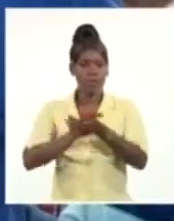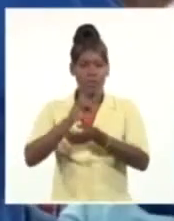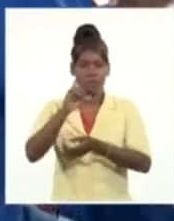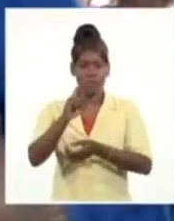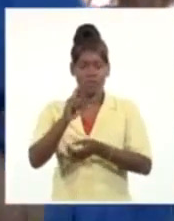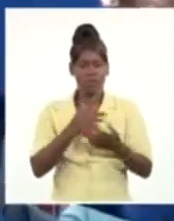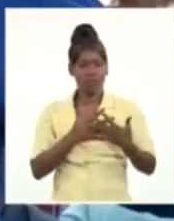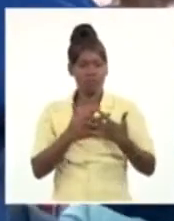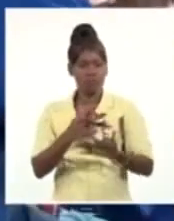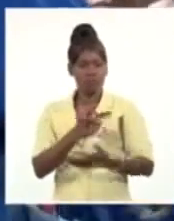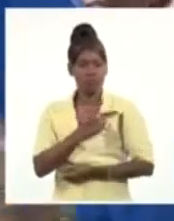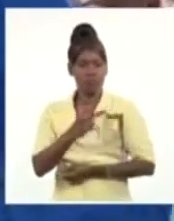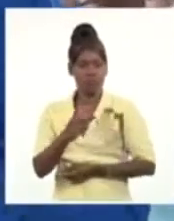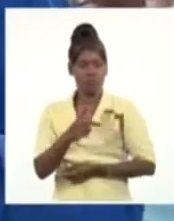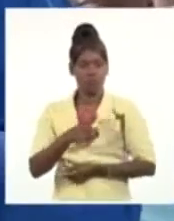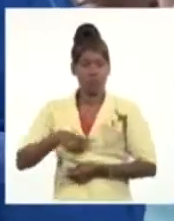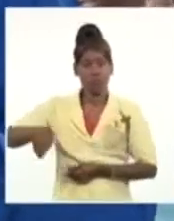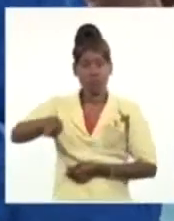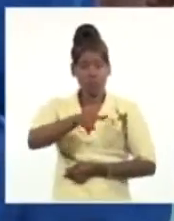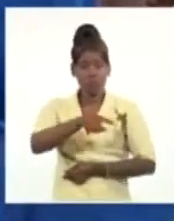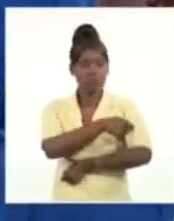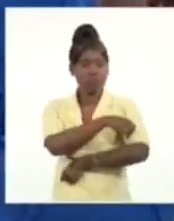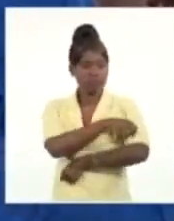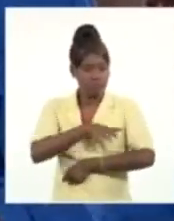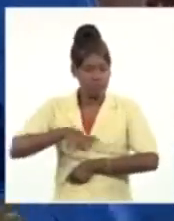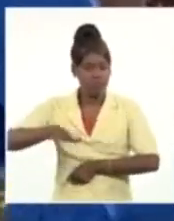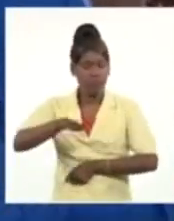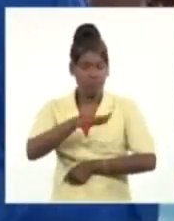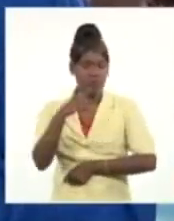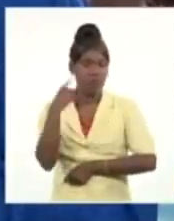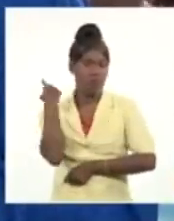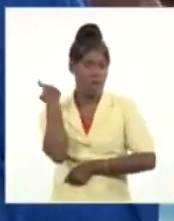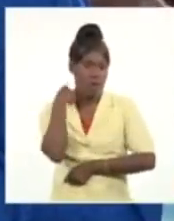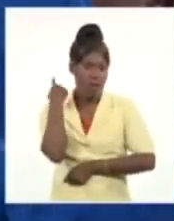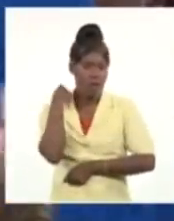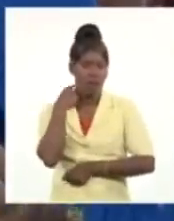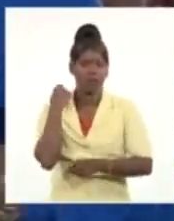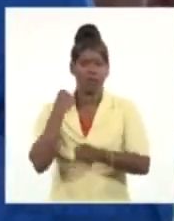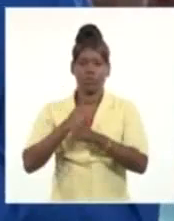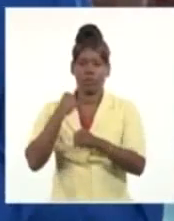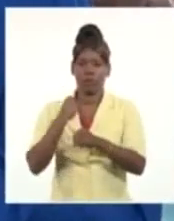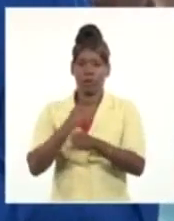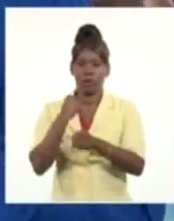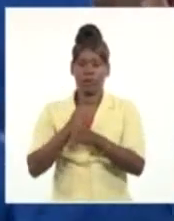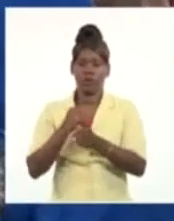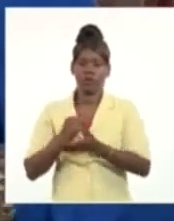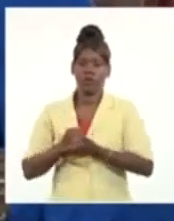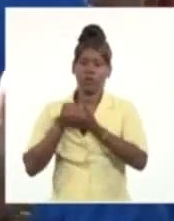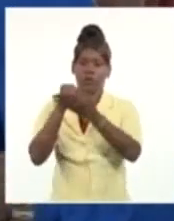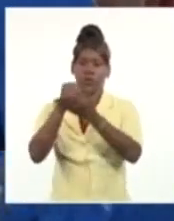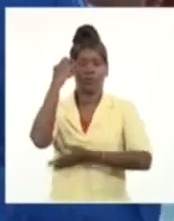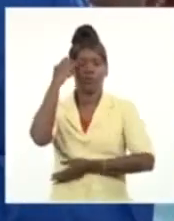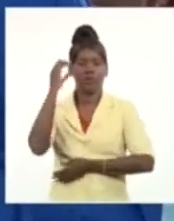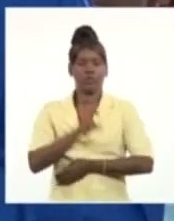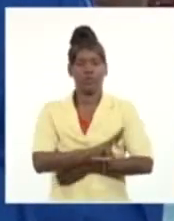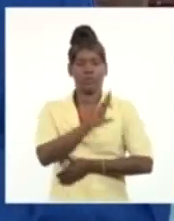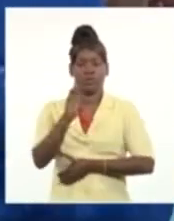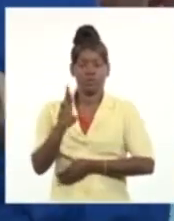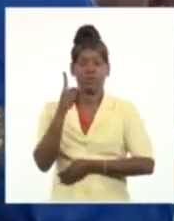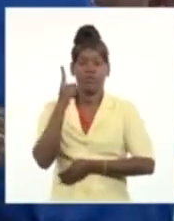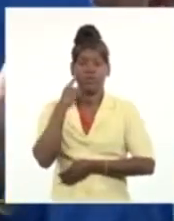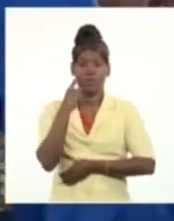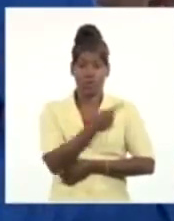pueblo que muchos de los que están ya tienen años de apoyo a esta revolución, años de trabajo. Está presente la cultura,